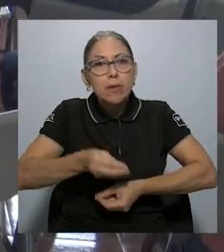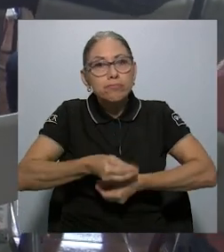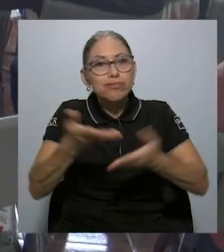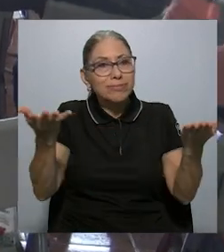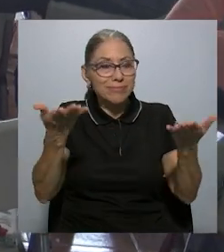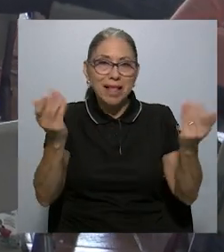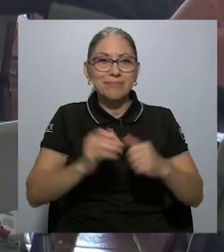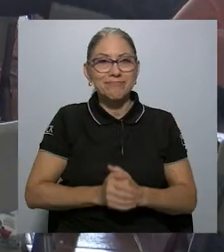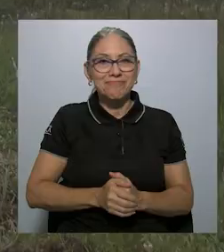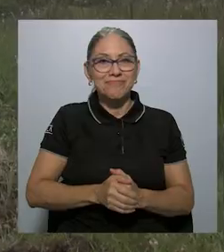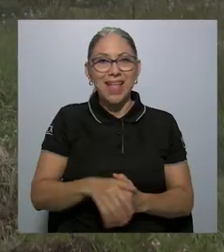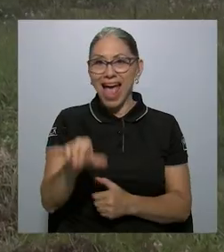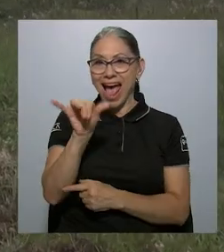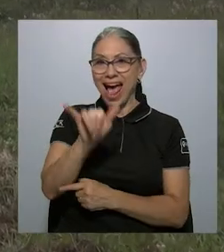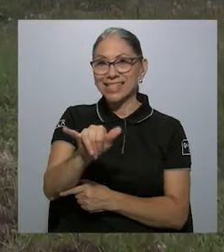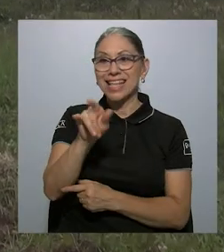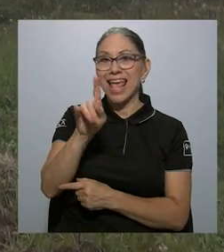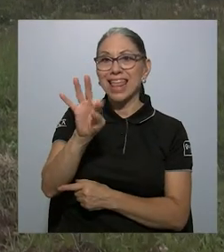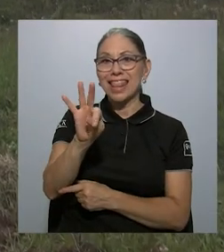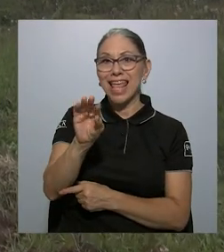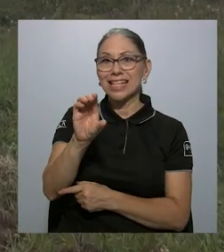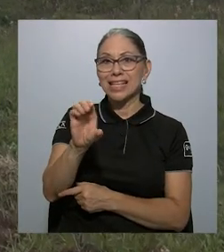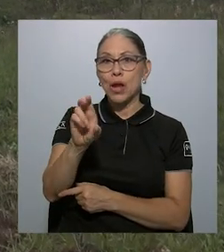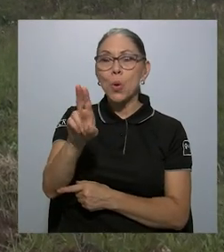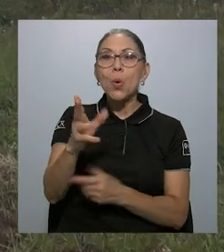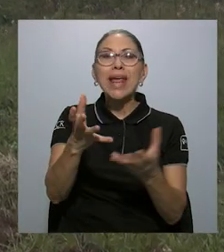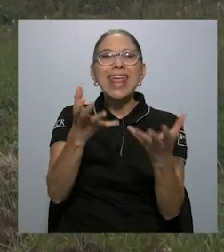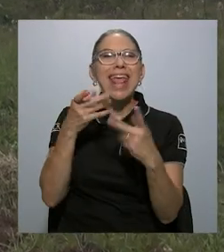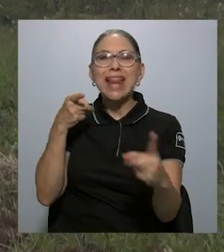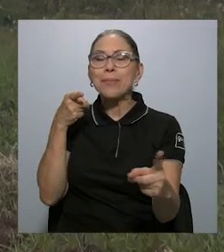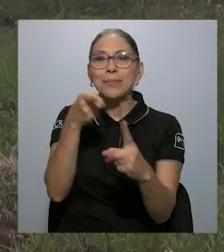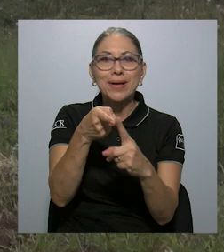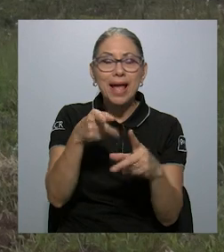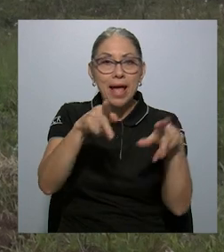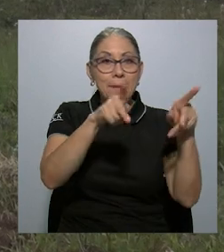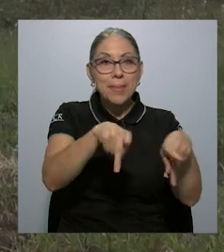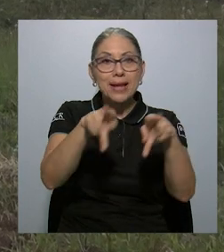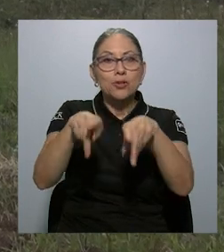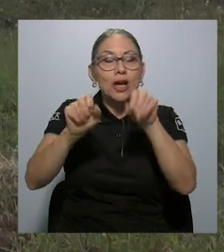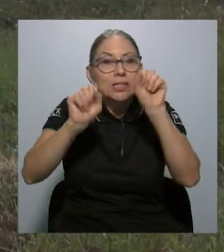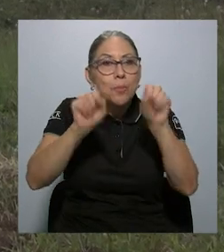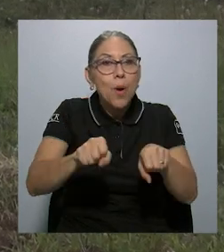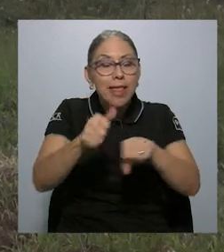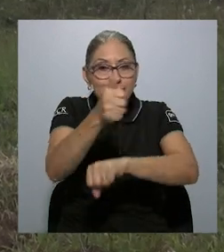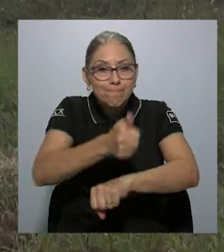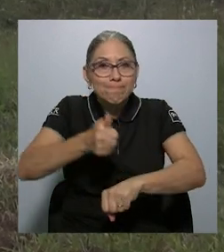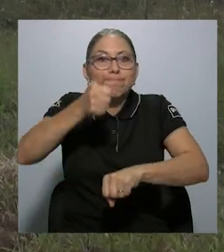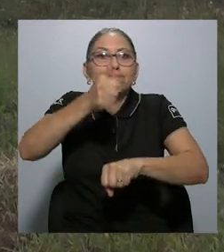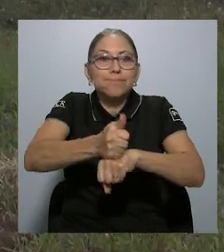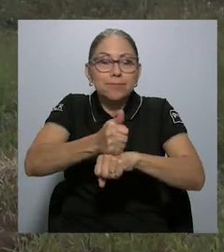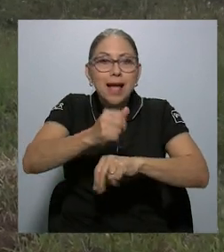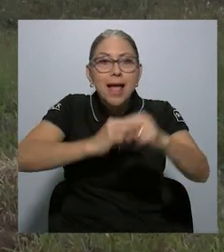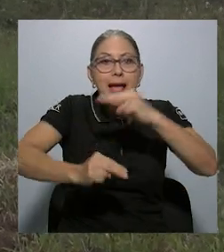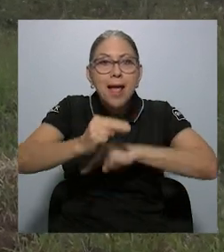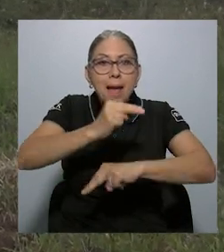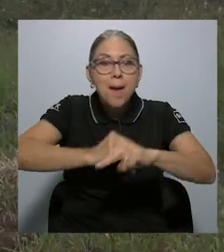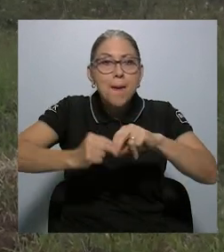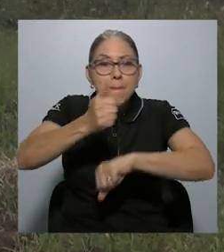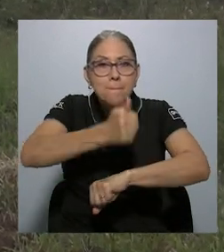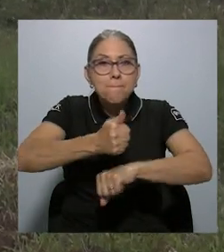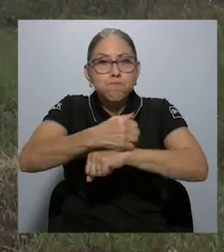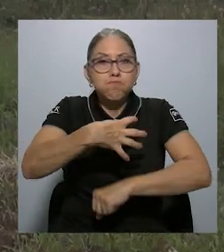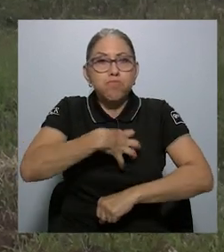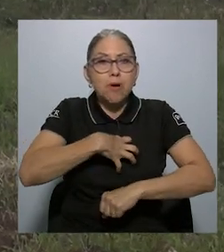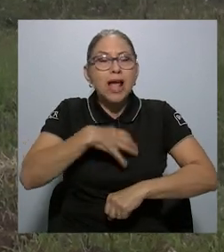publicaba, etc. Así, este TCU pretende que las personas puedan crear sus propios emprendimientos y